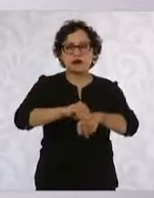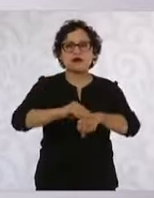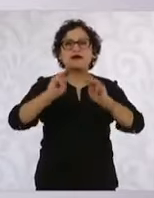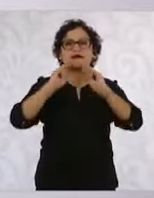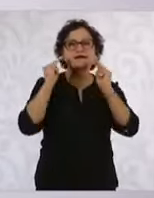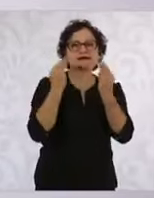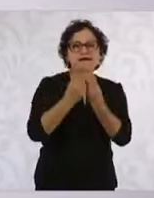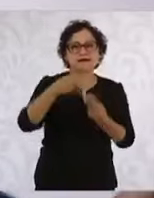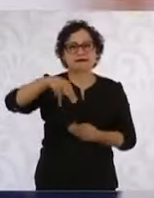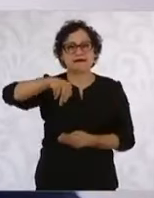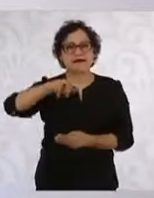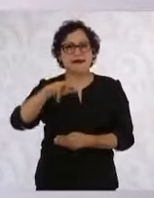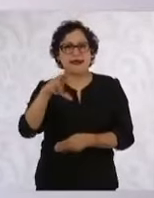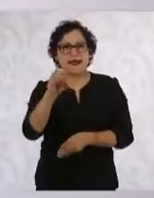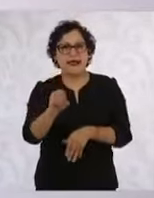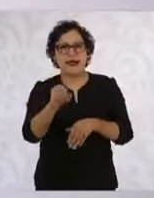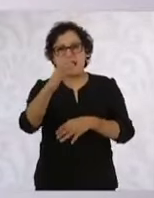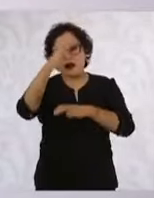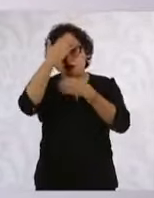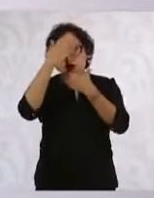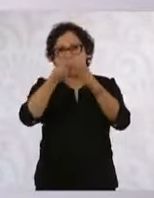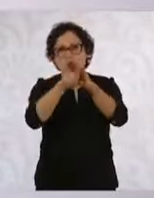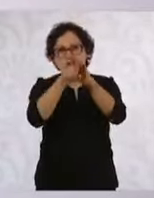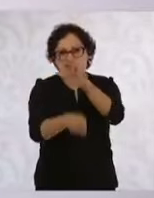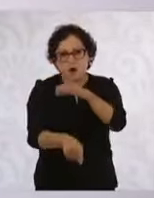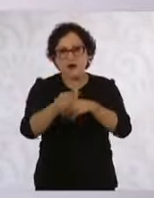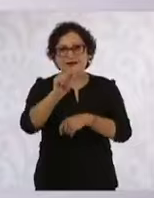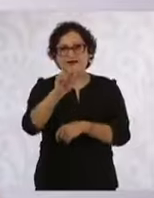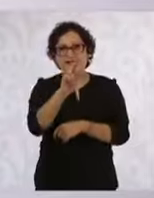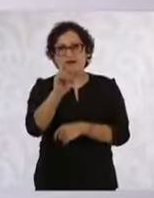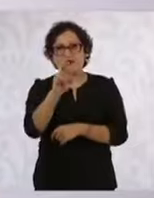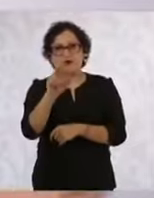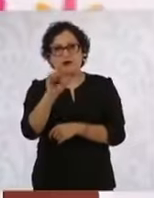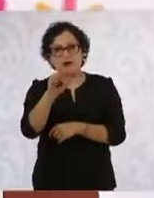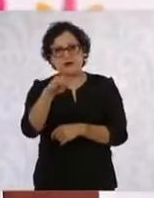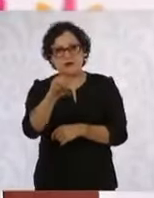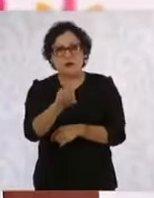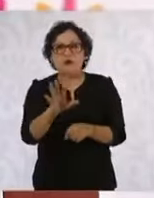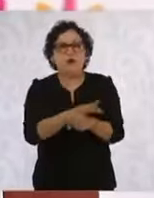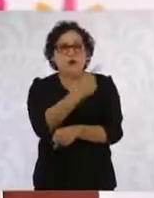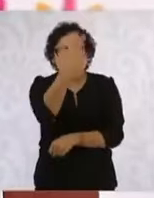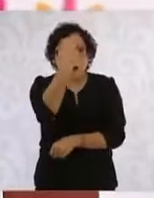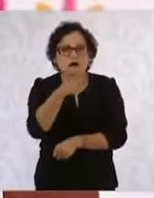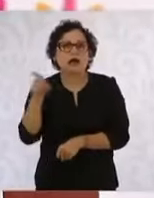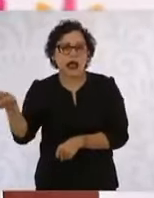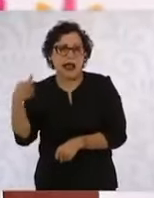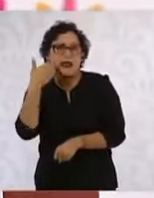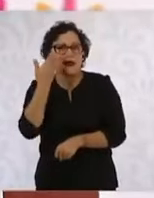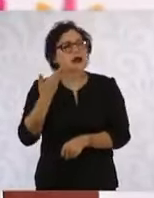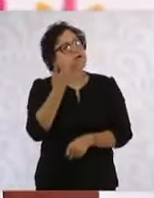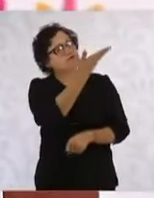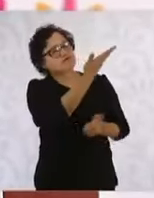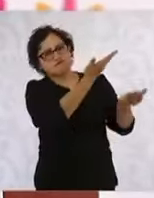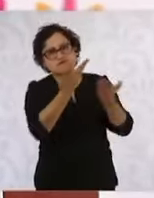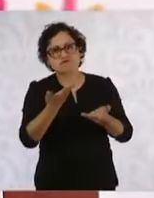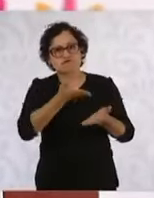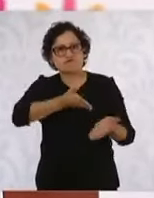¿Por qué? Porque está llamando a la intervención extranjera. Ahí él de plano ya la pide abiertamente.